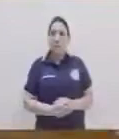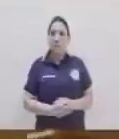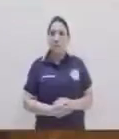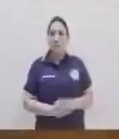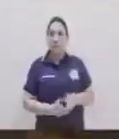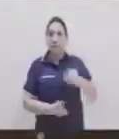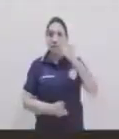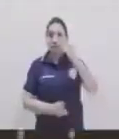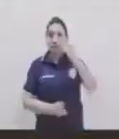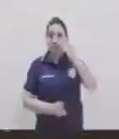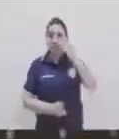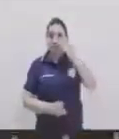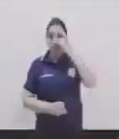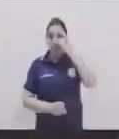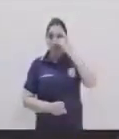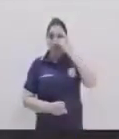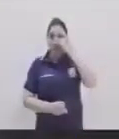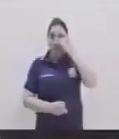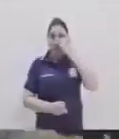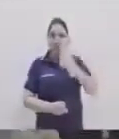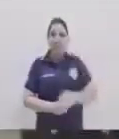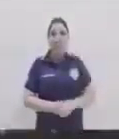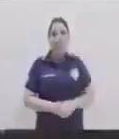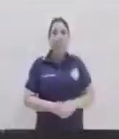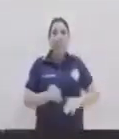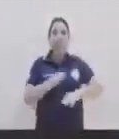Y el pájaro se sale, Solito. Sí.